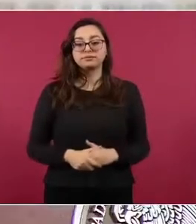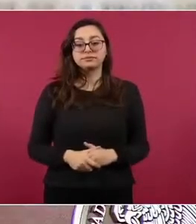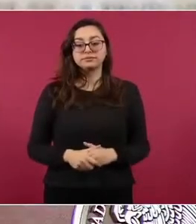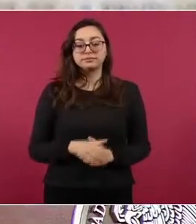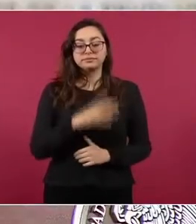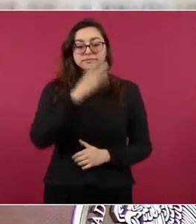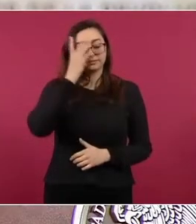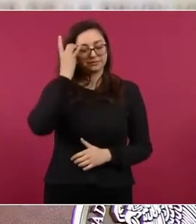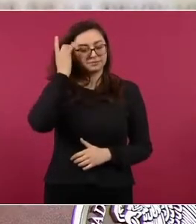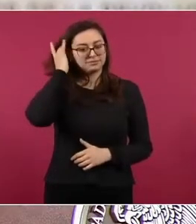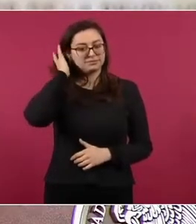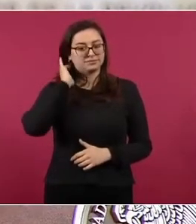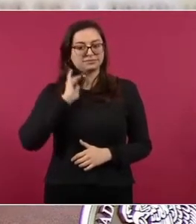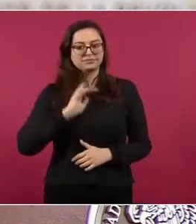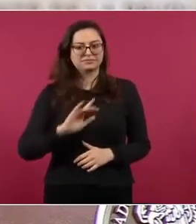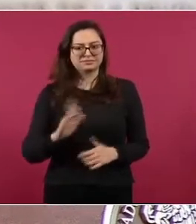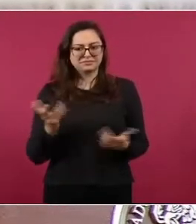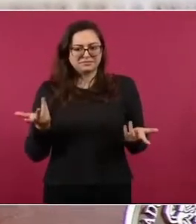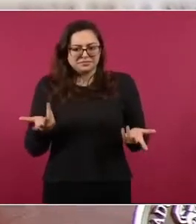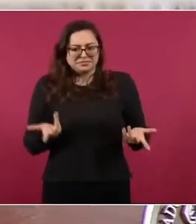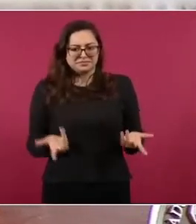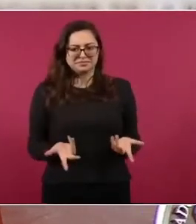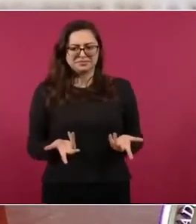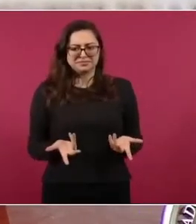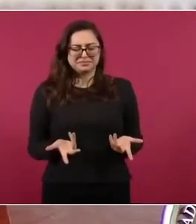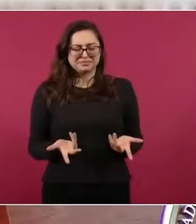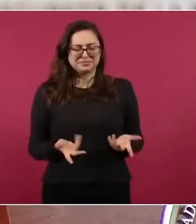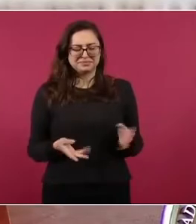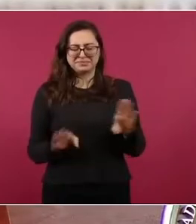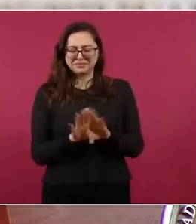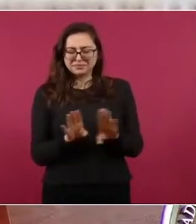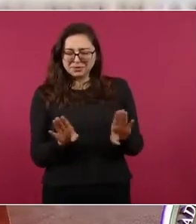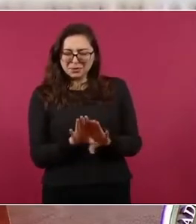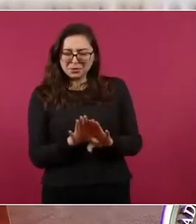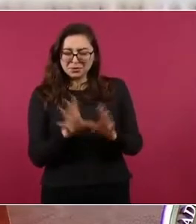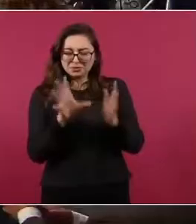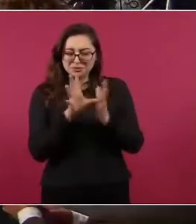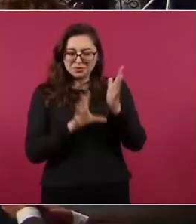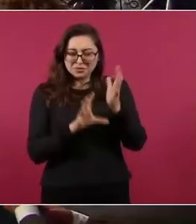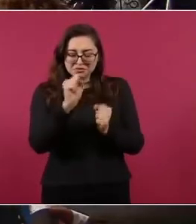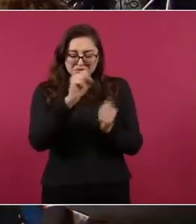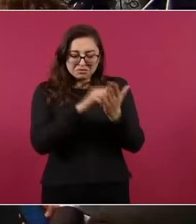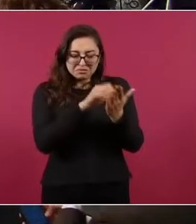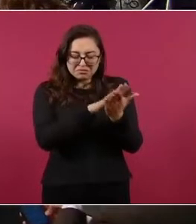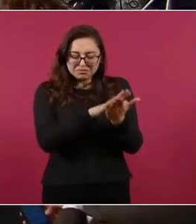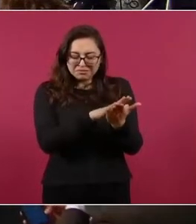parezca increíble, existe el precepto